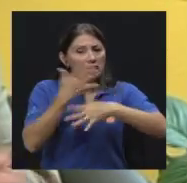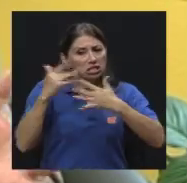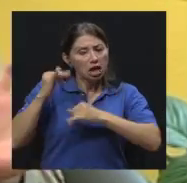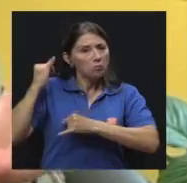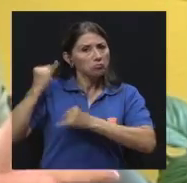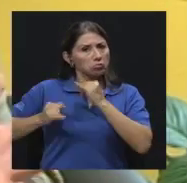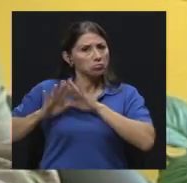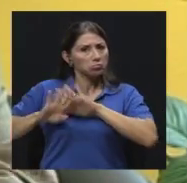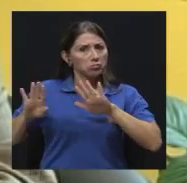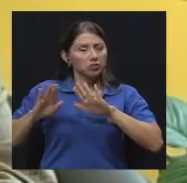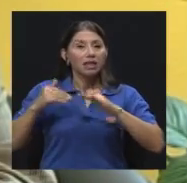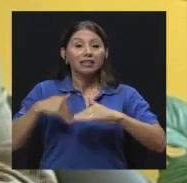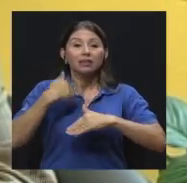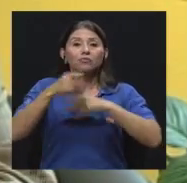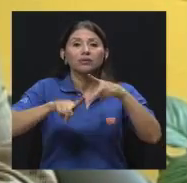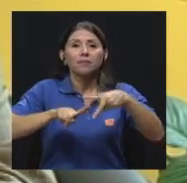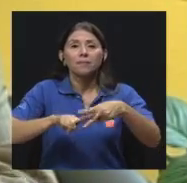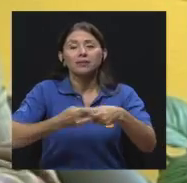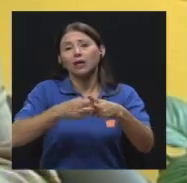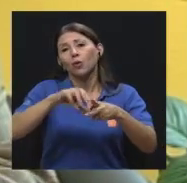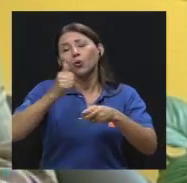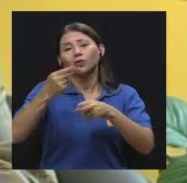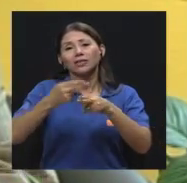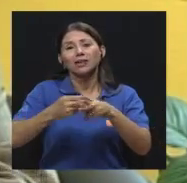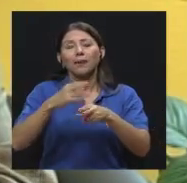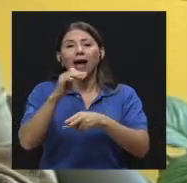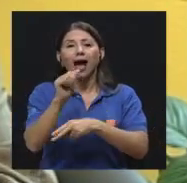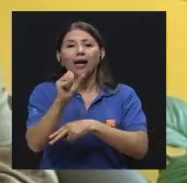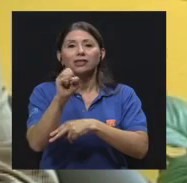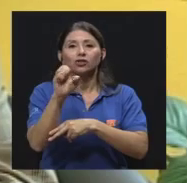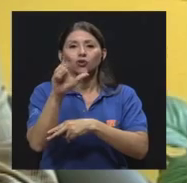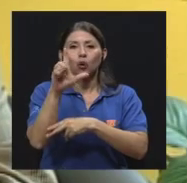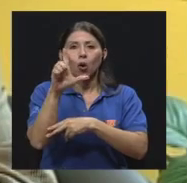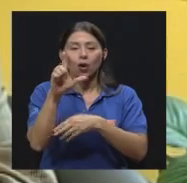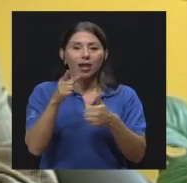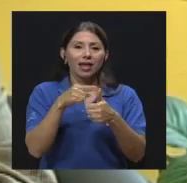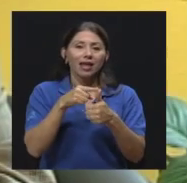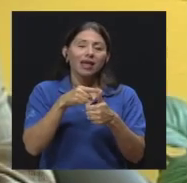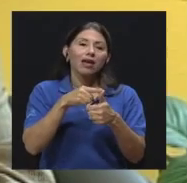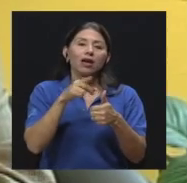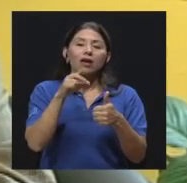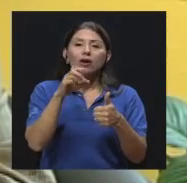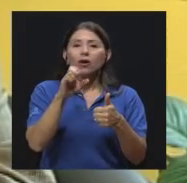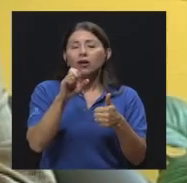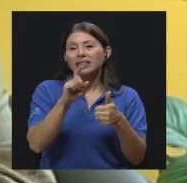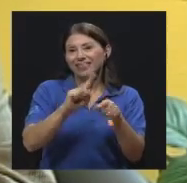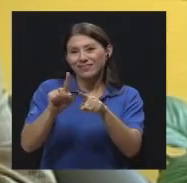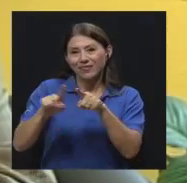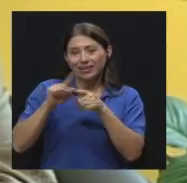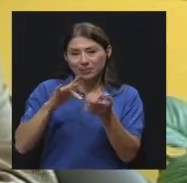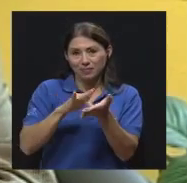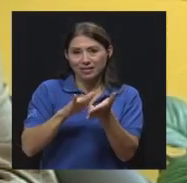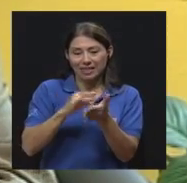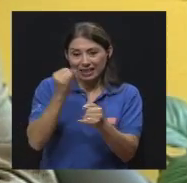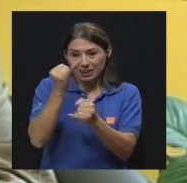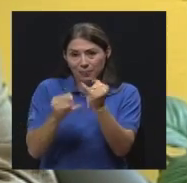familia de los azoles, que llamamos nosotros, que son el ketoconazol, fluconazol, nitraconazol, etc.